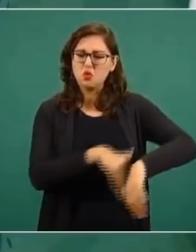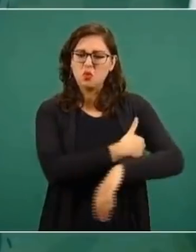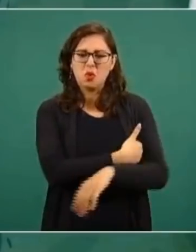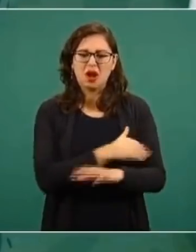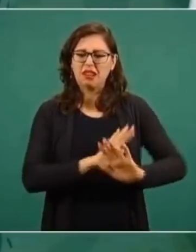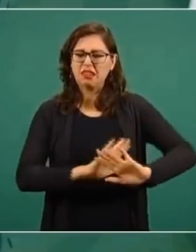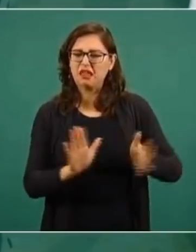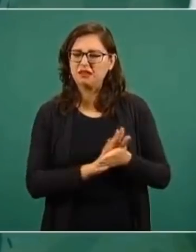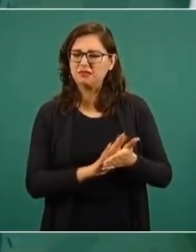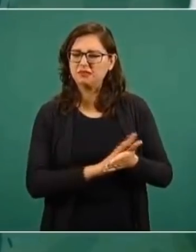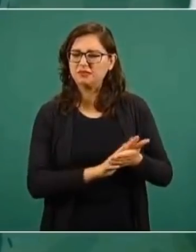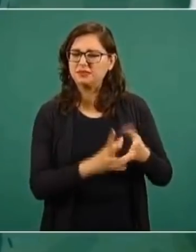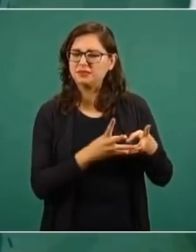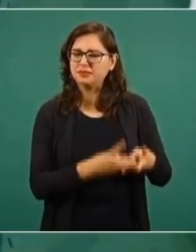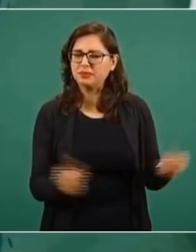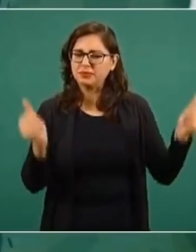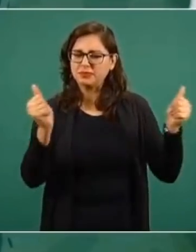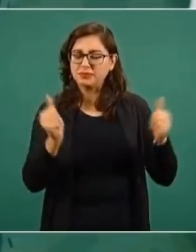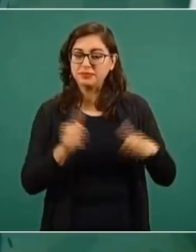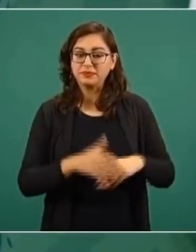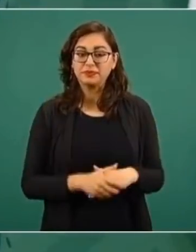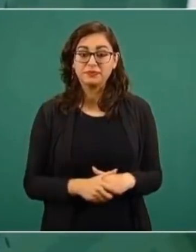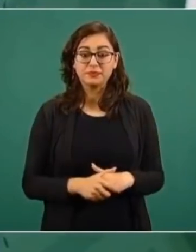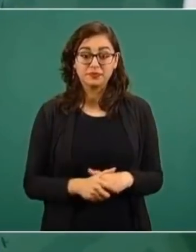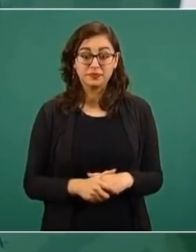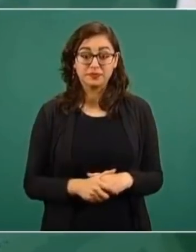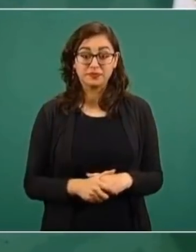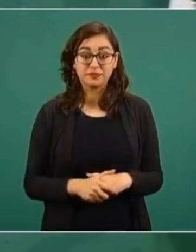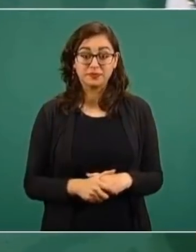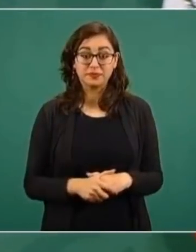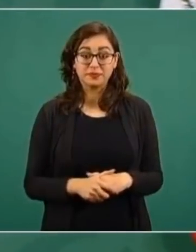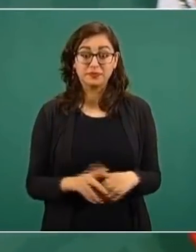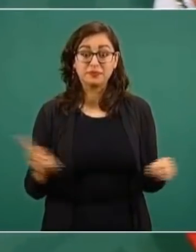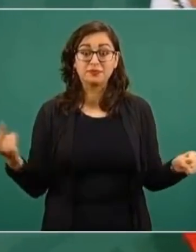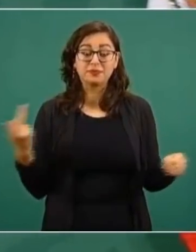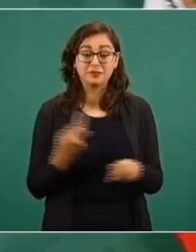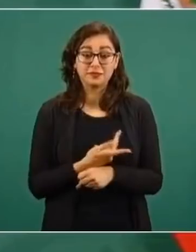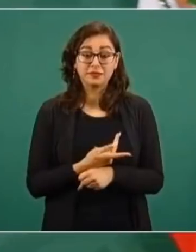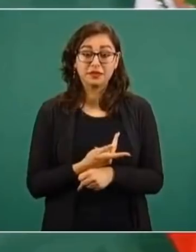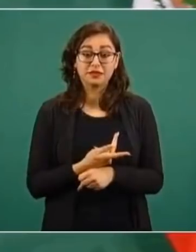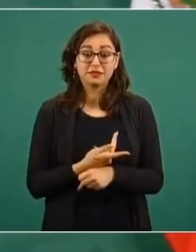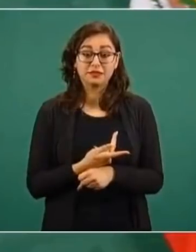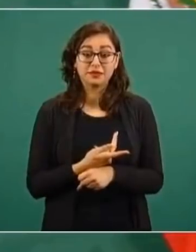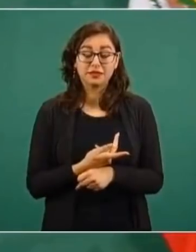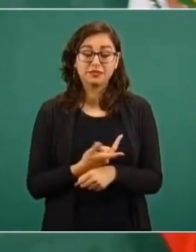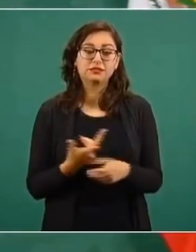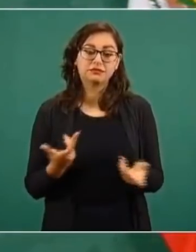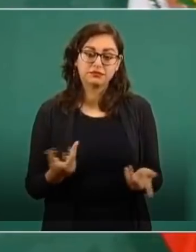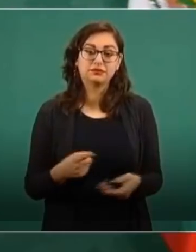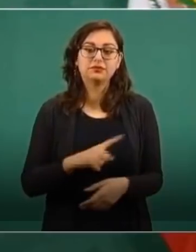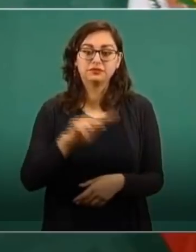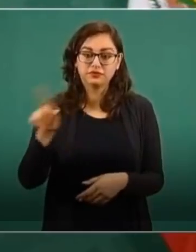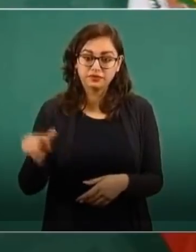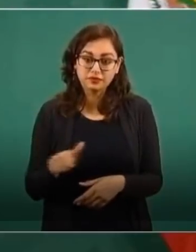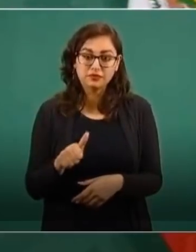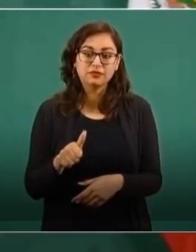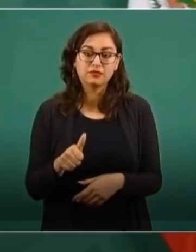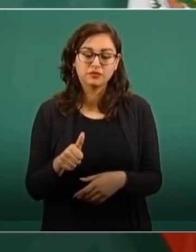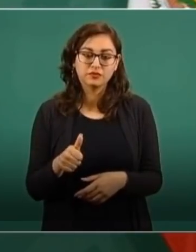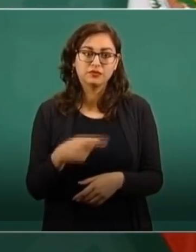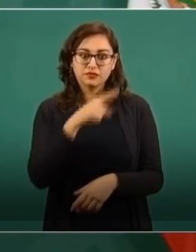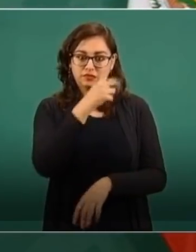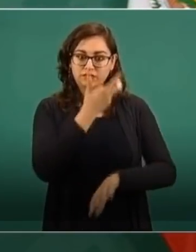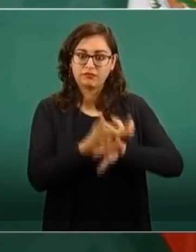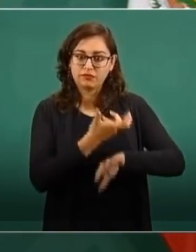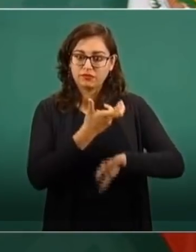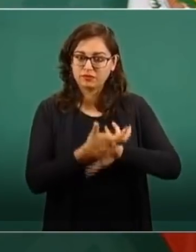olvido. Y luego vino esto que les estoy refiriendo,